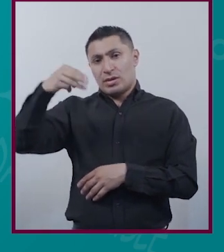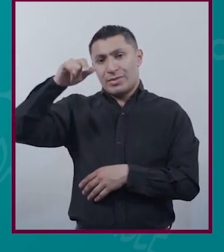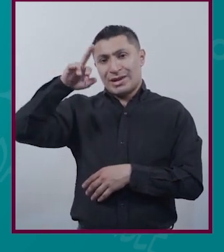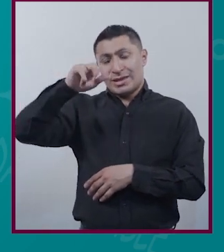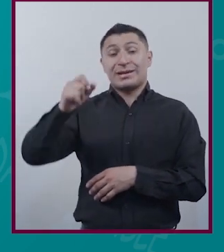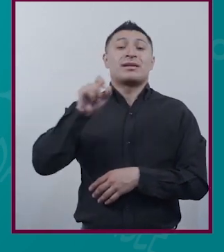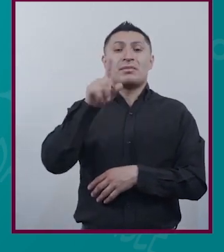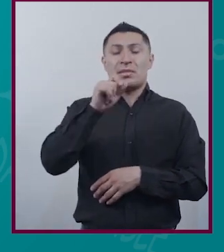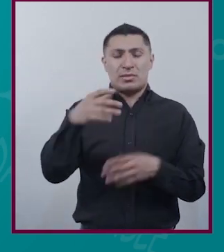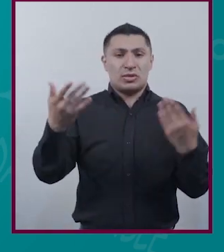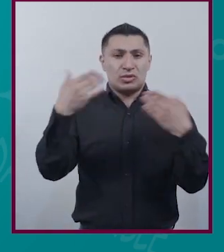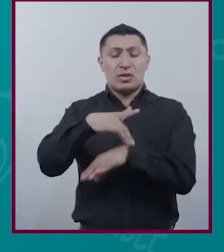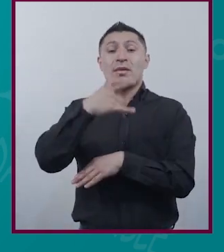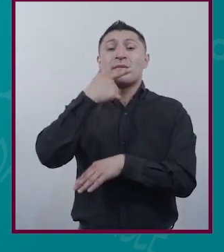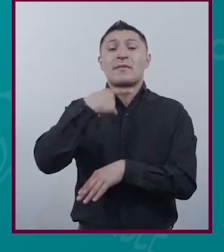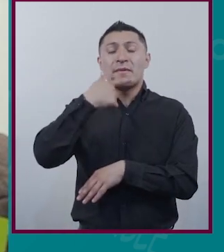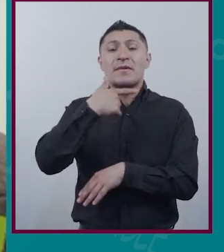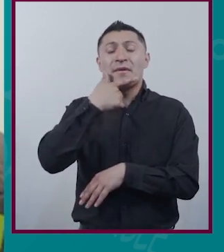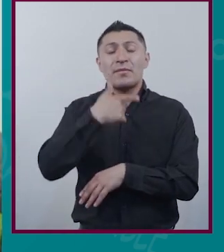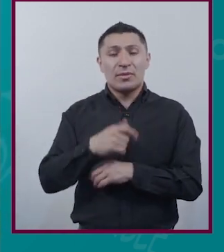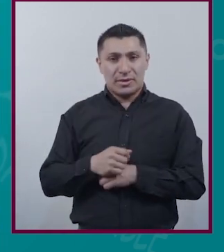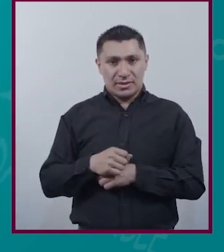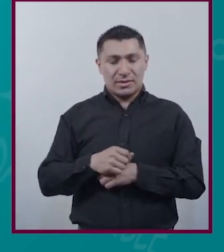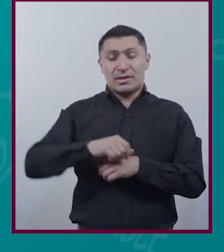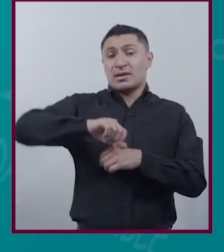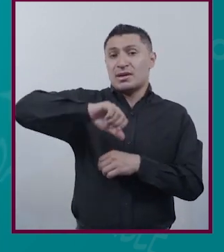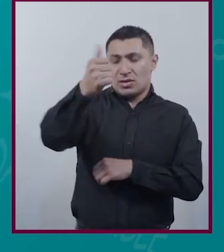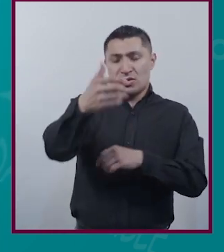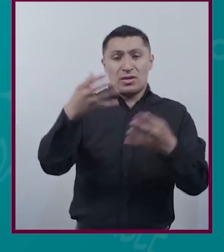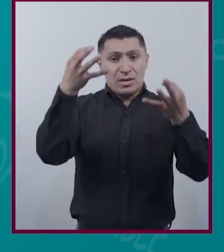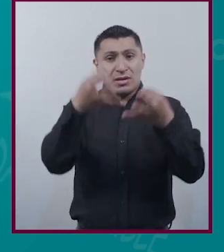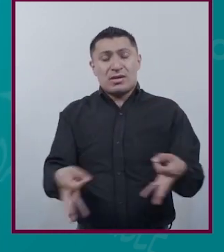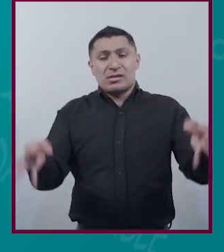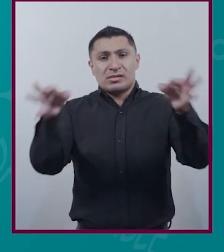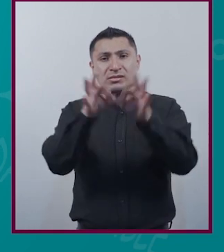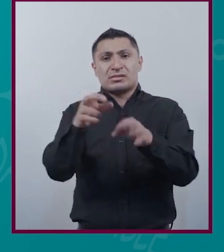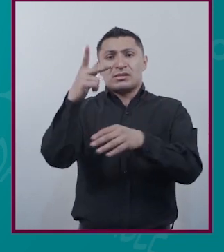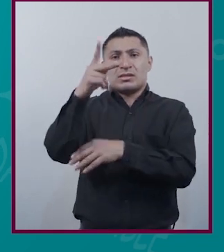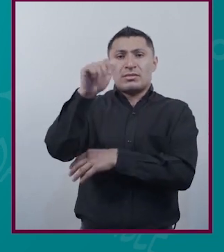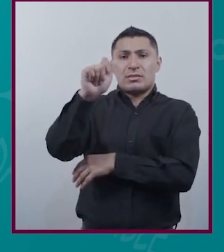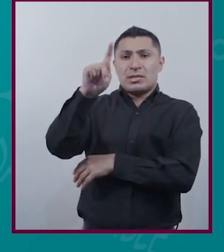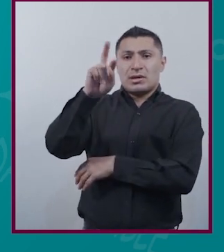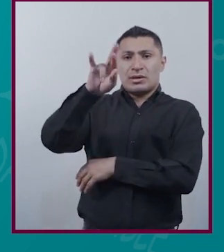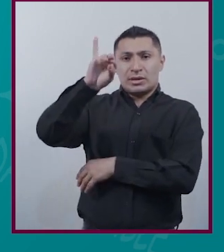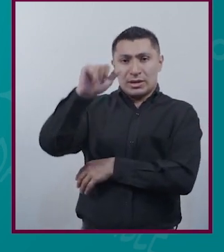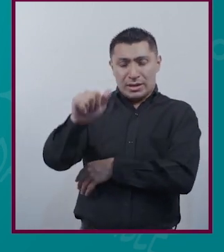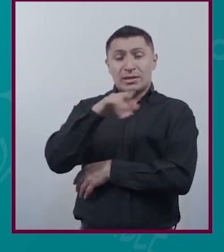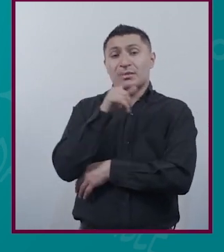propio Con respecto Al lesbianismo Otra conquista Importante Es la de Patria Jiménez Que en 1997